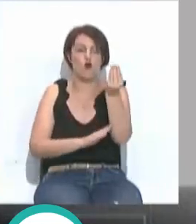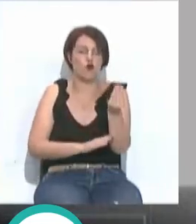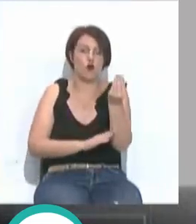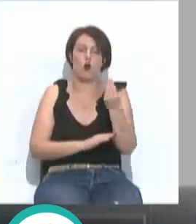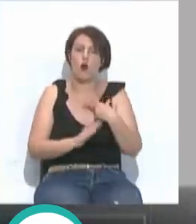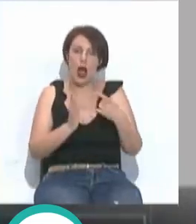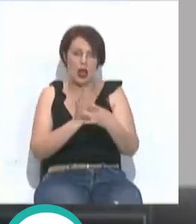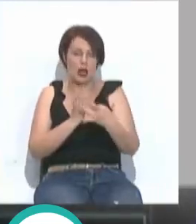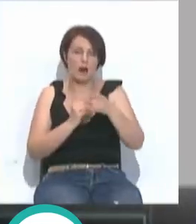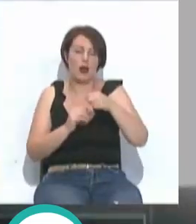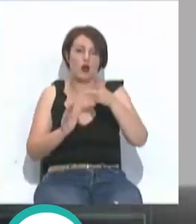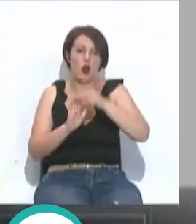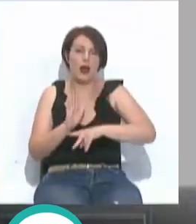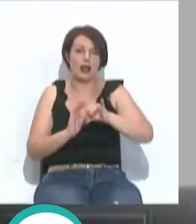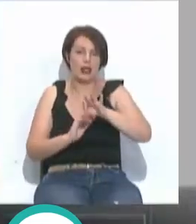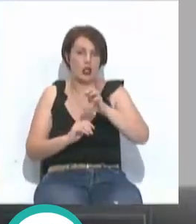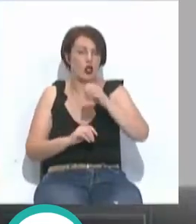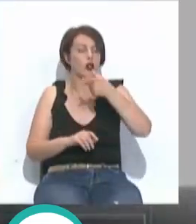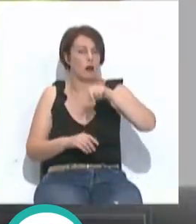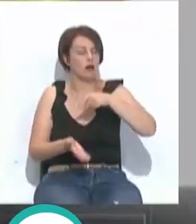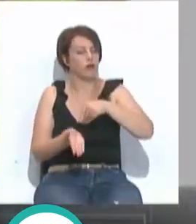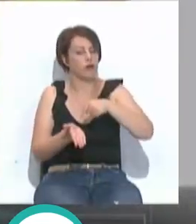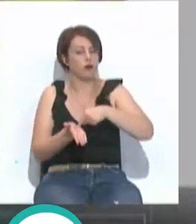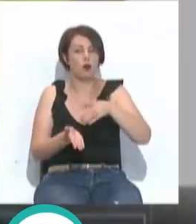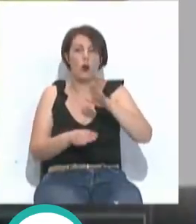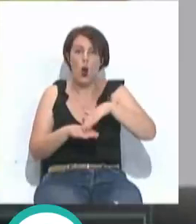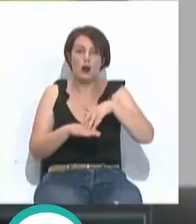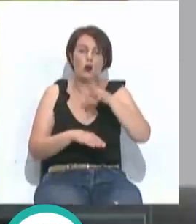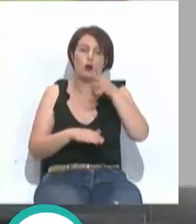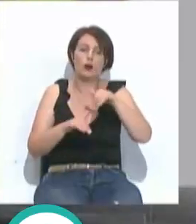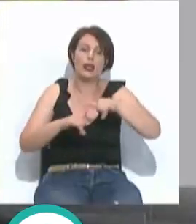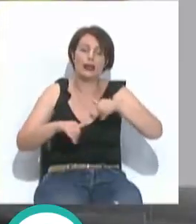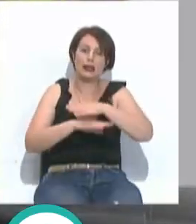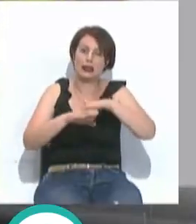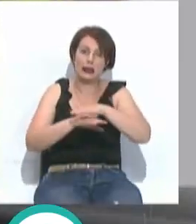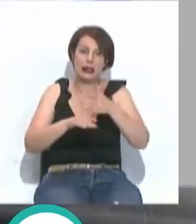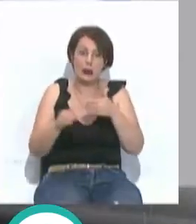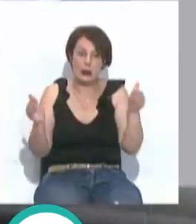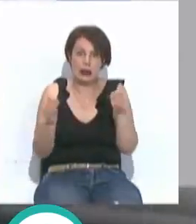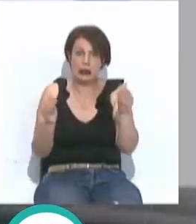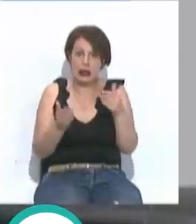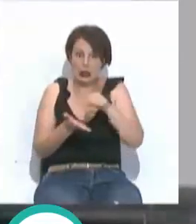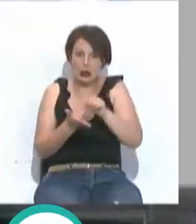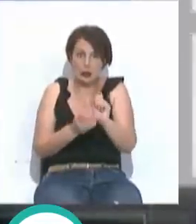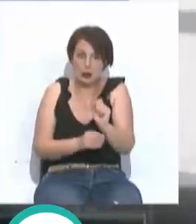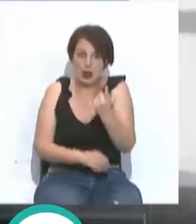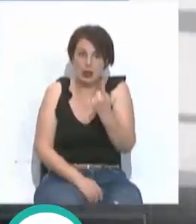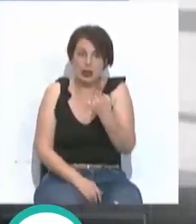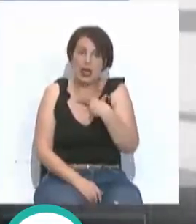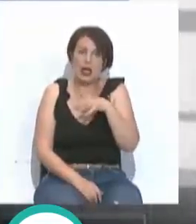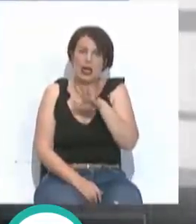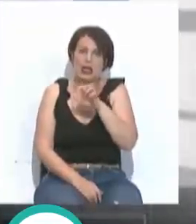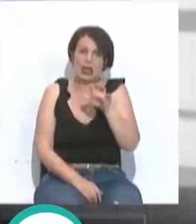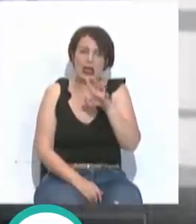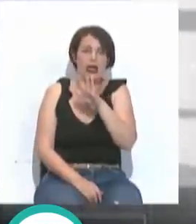y la norma ISO, que también son muy exigentes. ¿Por qué? Porque la playa de la caleta, siendo la más pequeña de la ciudad, con unos